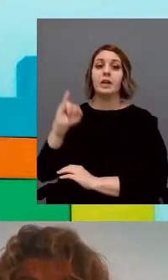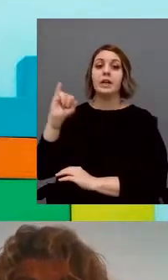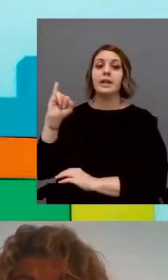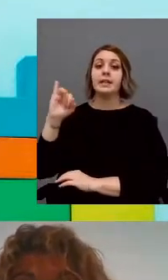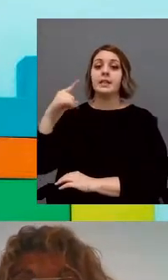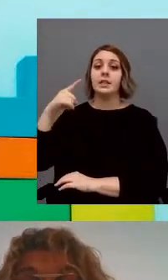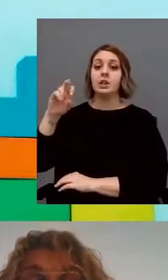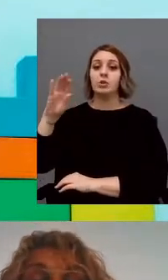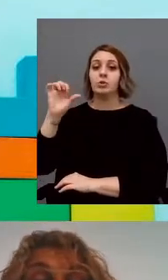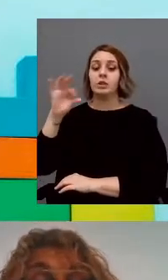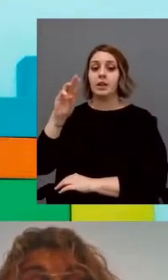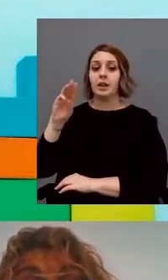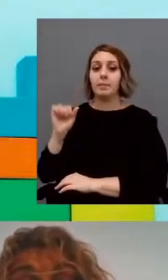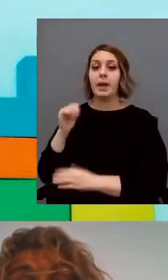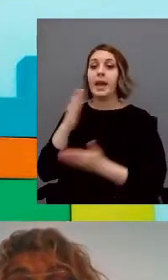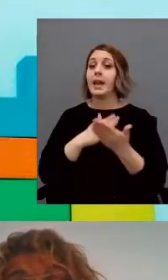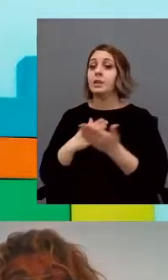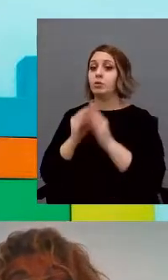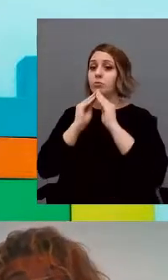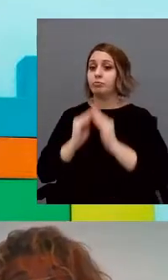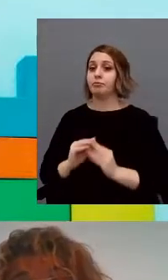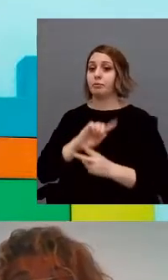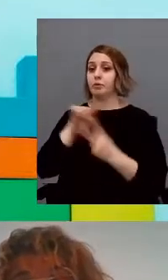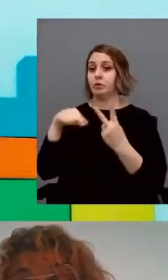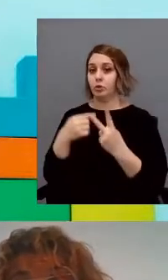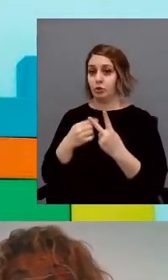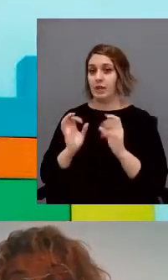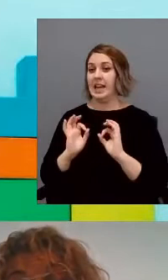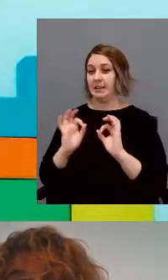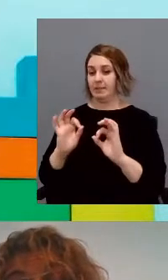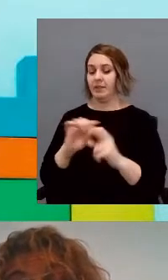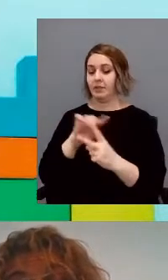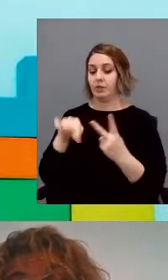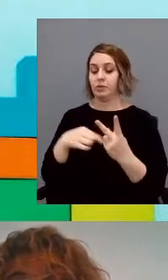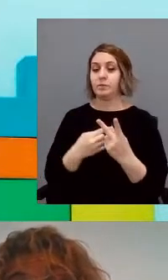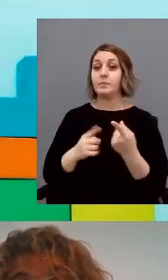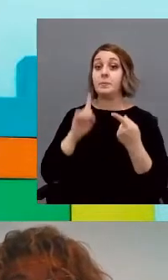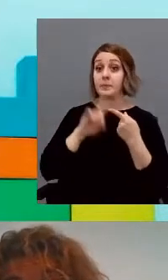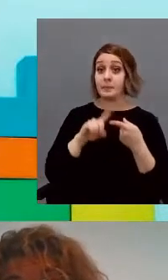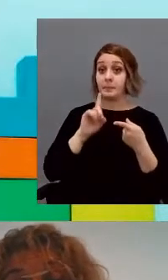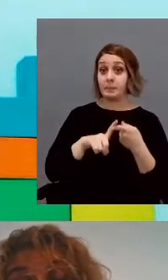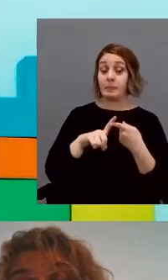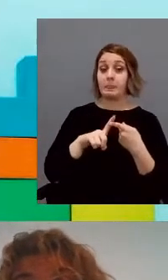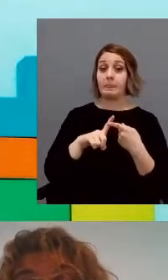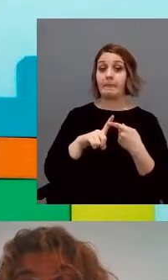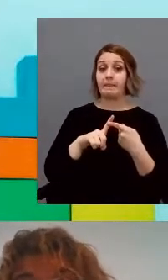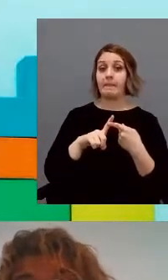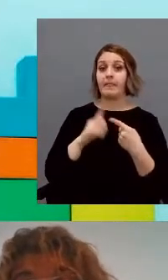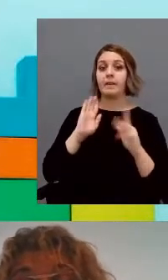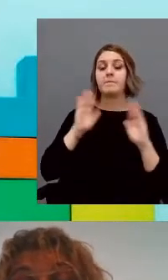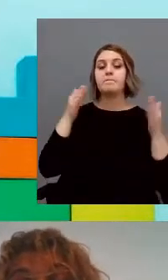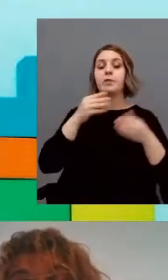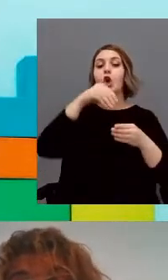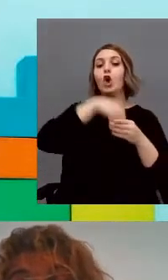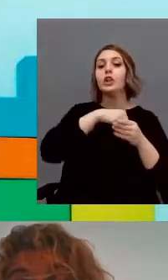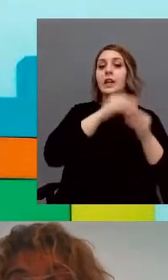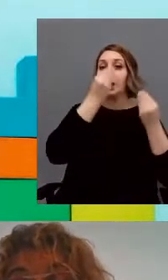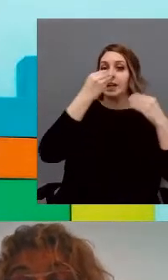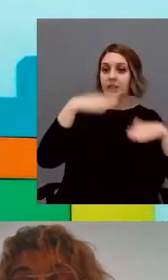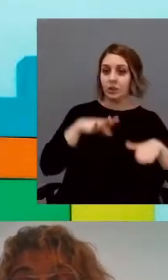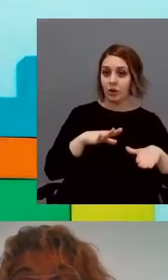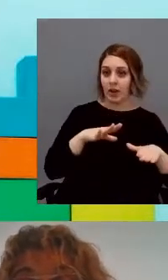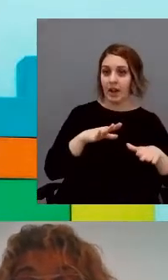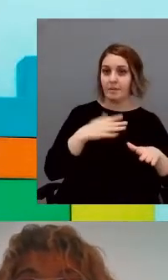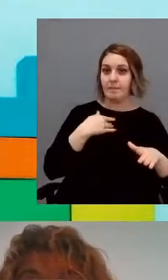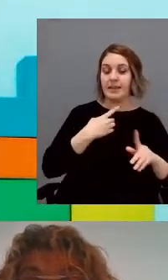dos estudios específicos. El primero de ellos se centraba en el contenido de la historia e